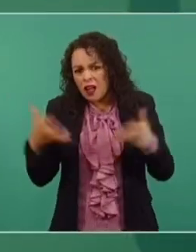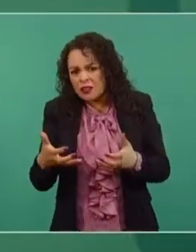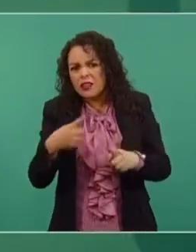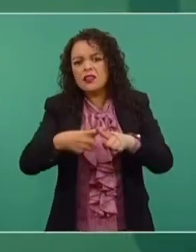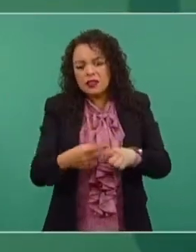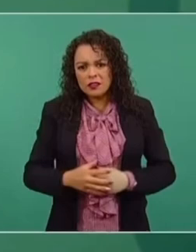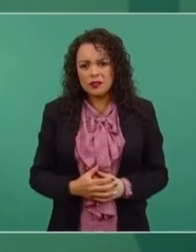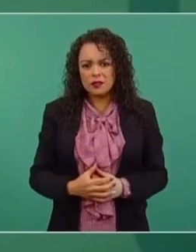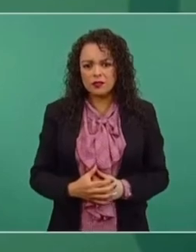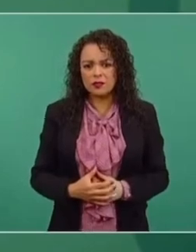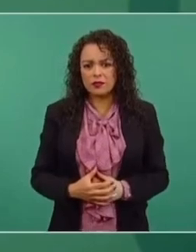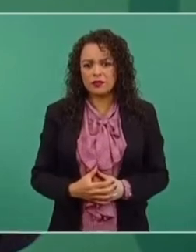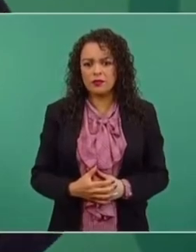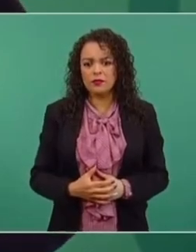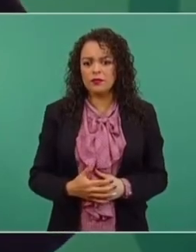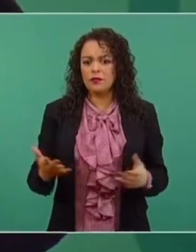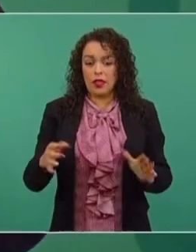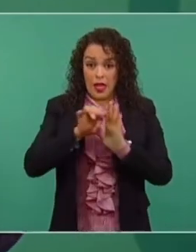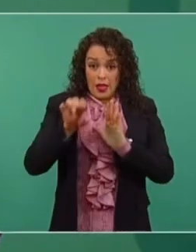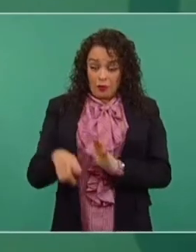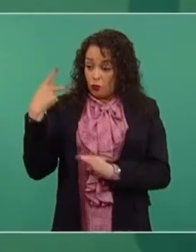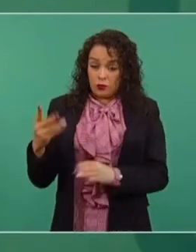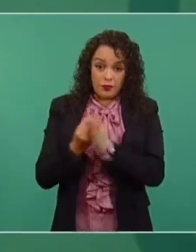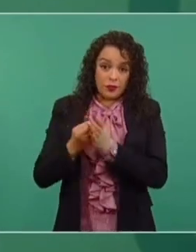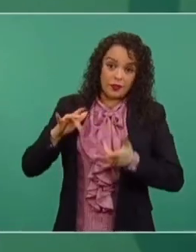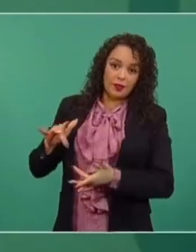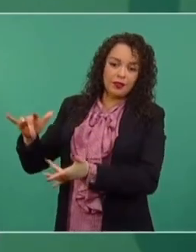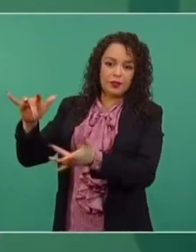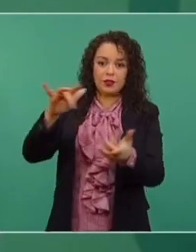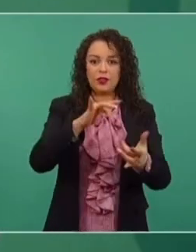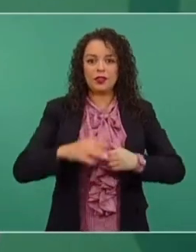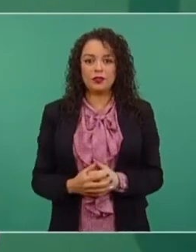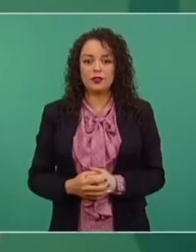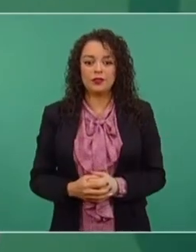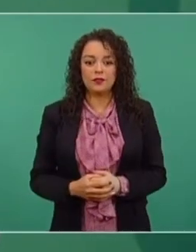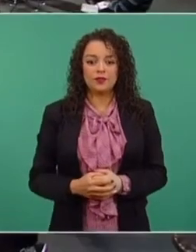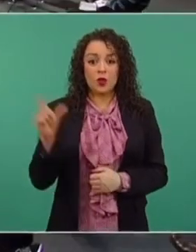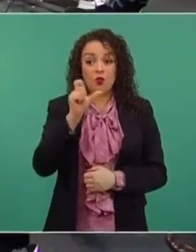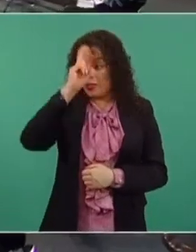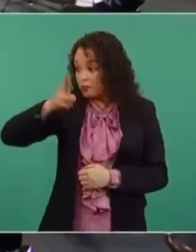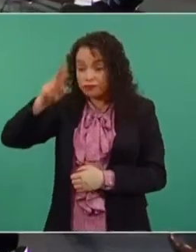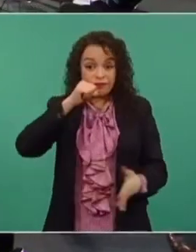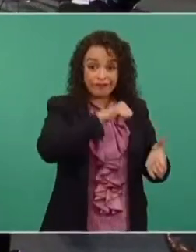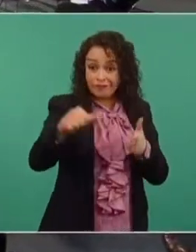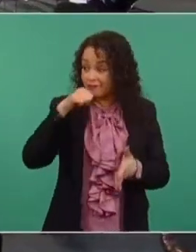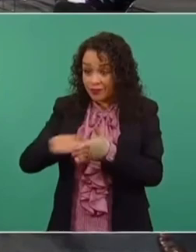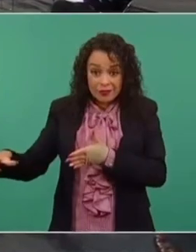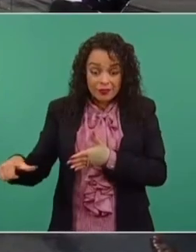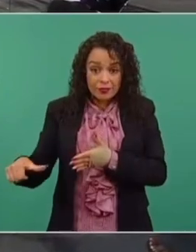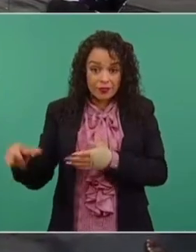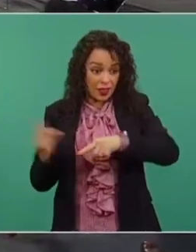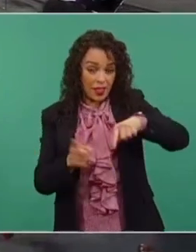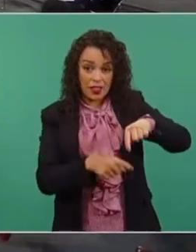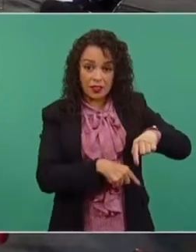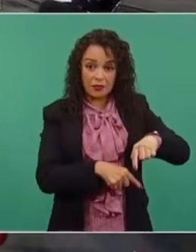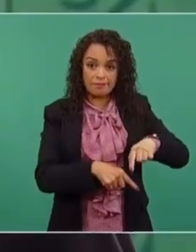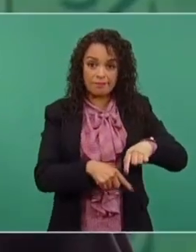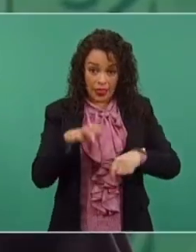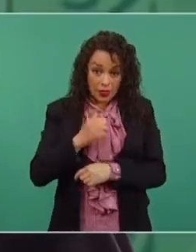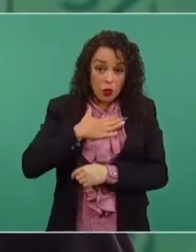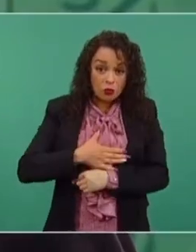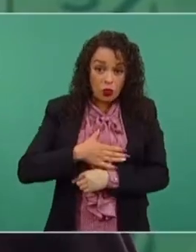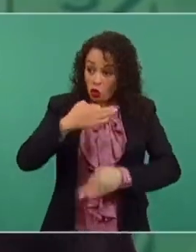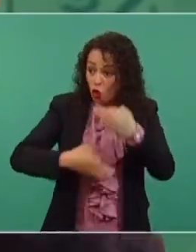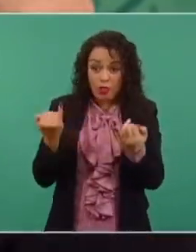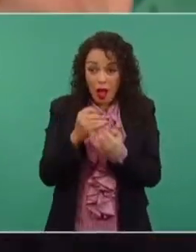En el caso de las redes, cuando se censura, hay veces que se cometen injusticias.